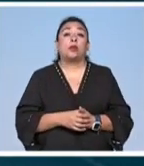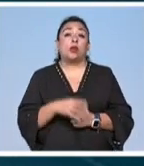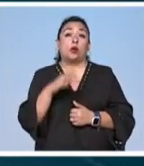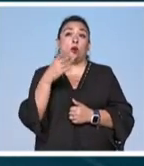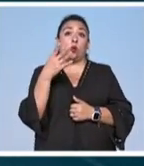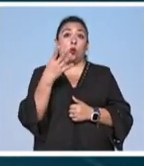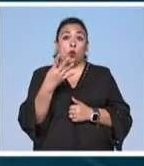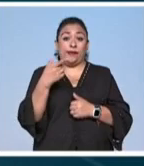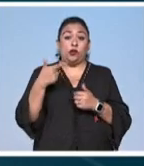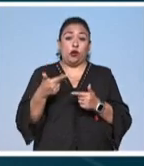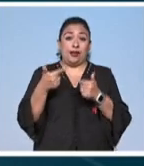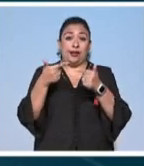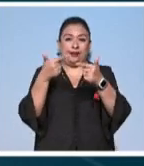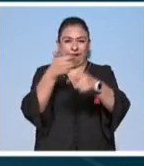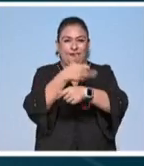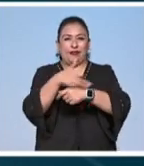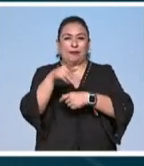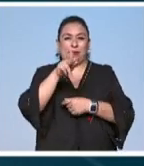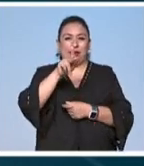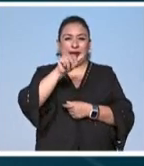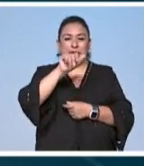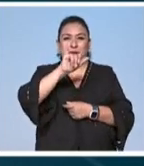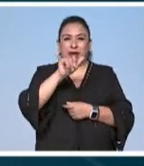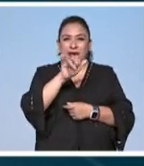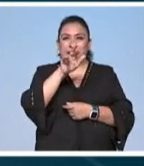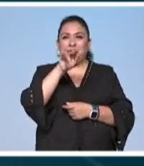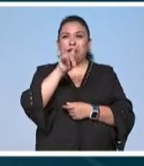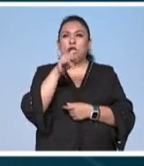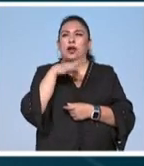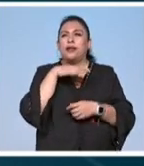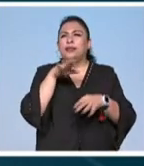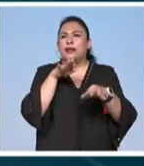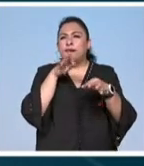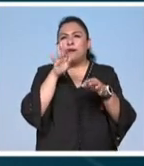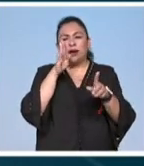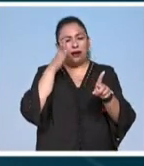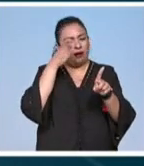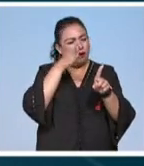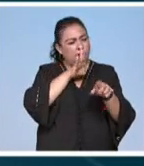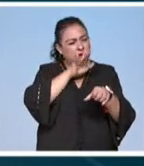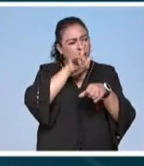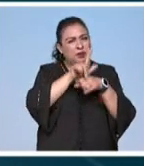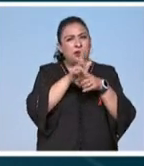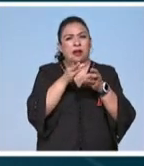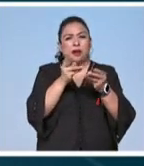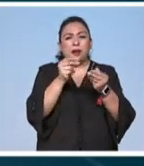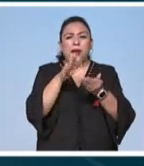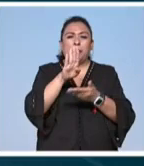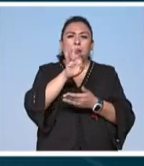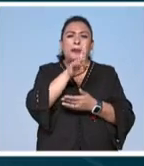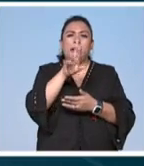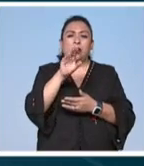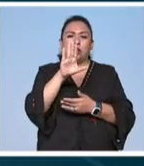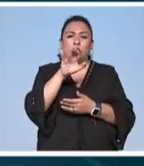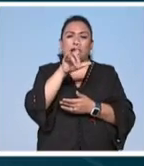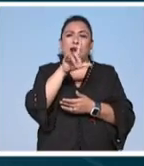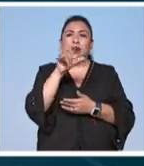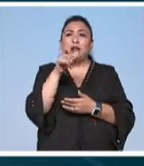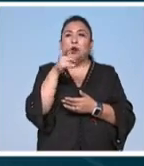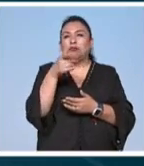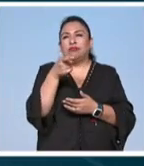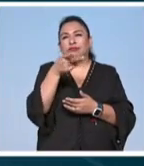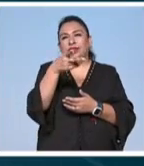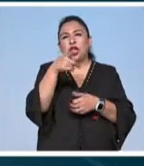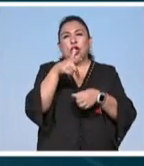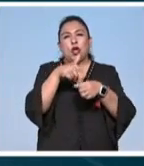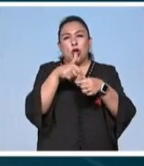cuatro generaciones la familia pajarito se ha distinguido por trabajar de manera especializada el barro canelo material que toma ese nombre